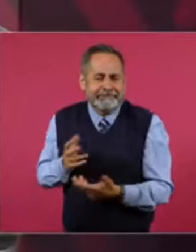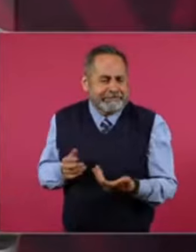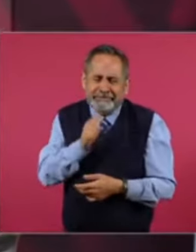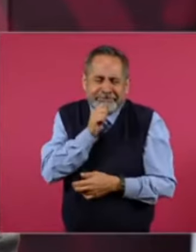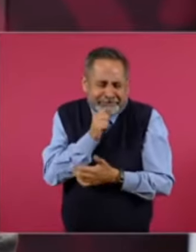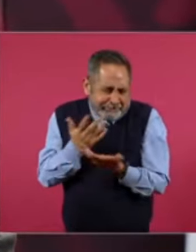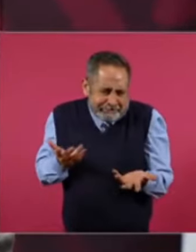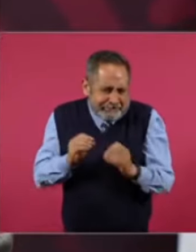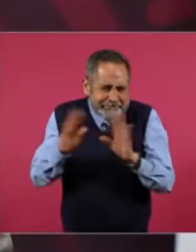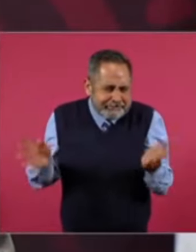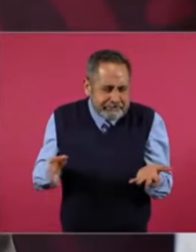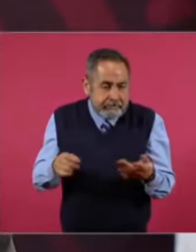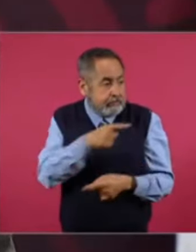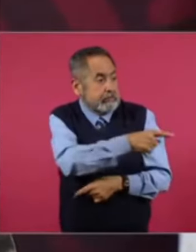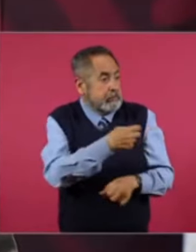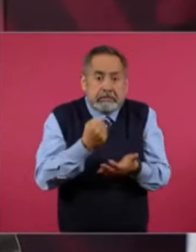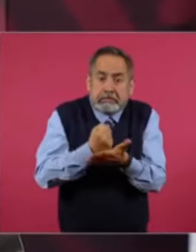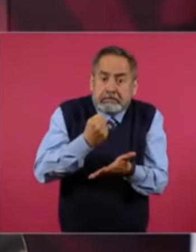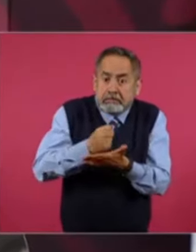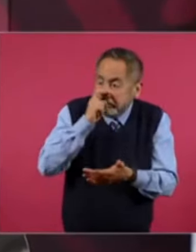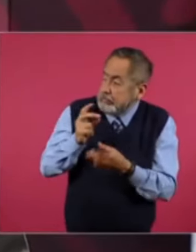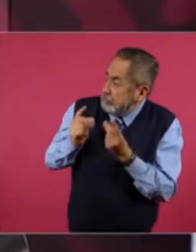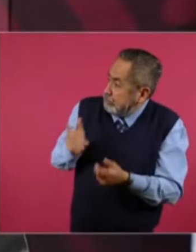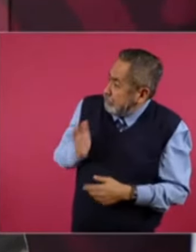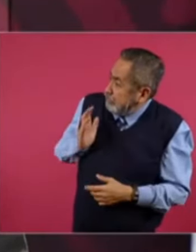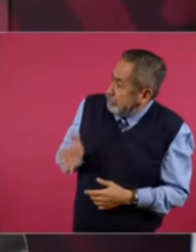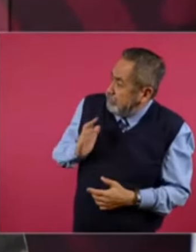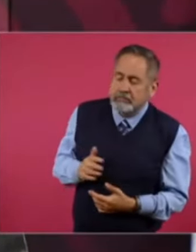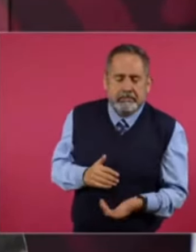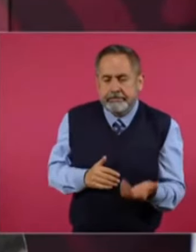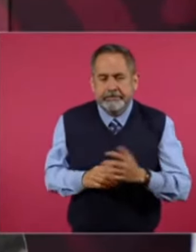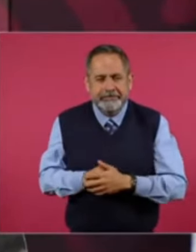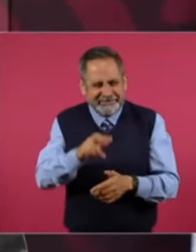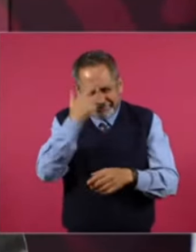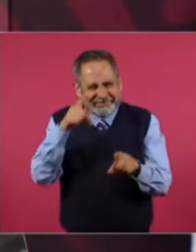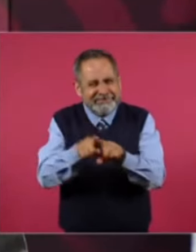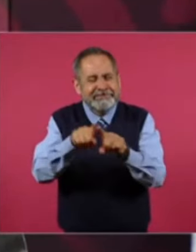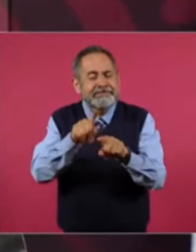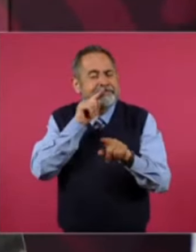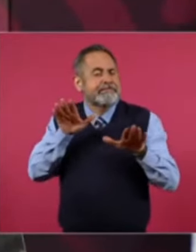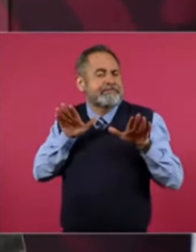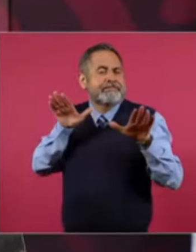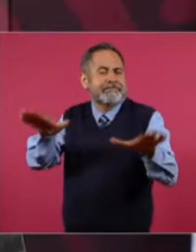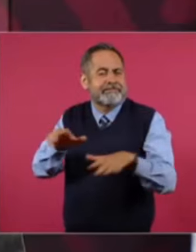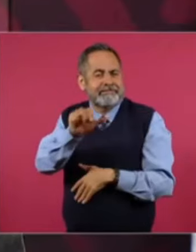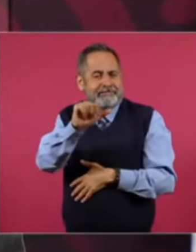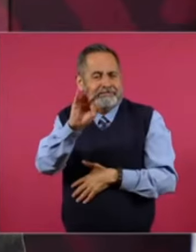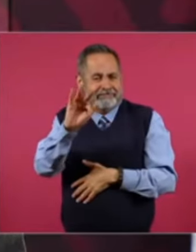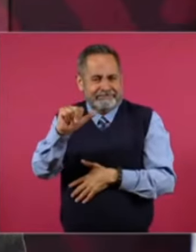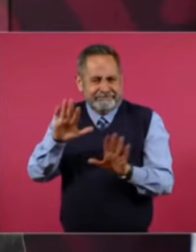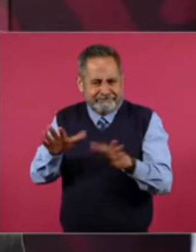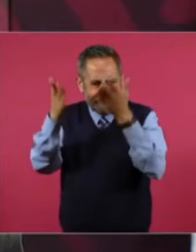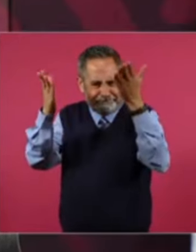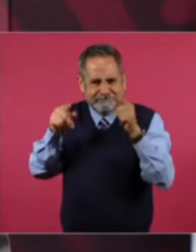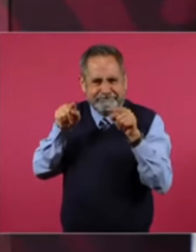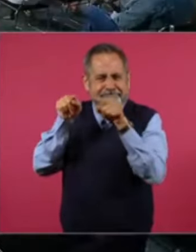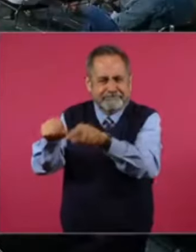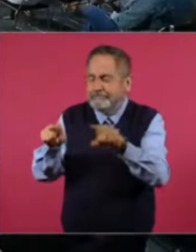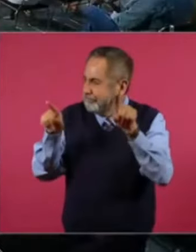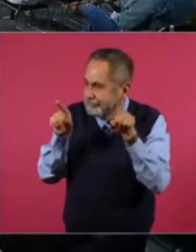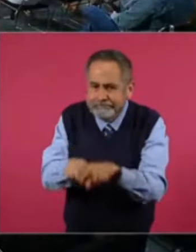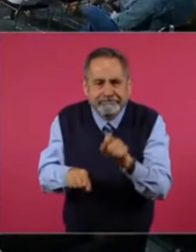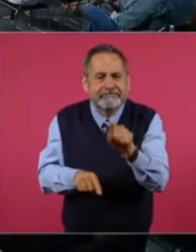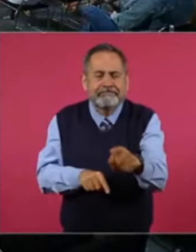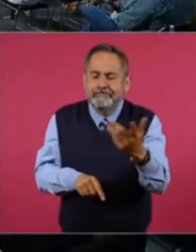Muy exigentes. Cuando hicimos. El aeropuerto. Como. Este.